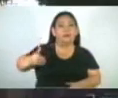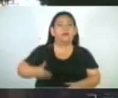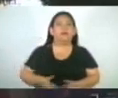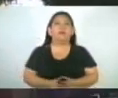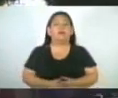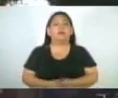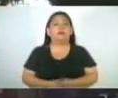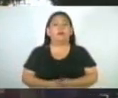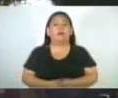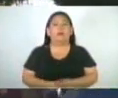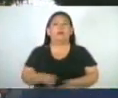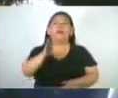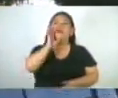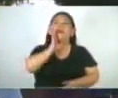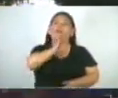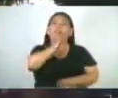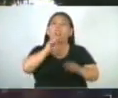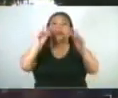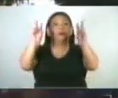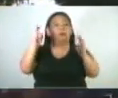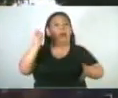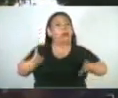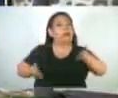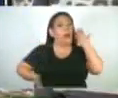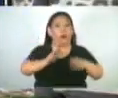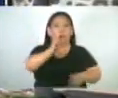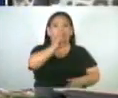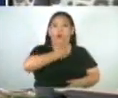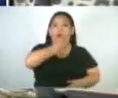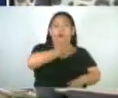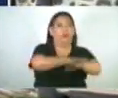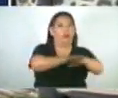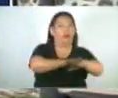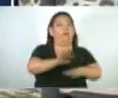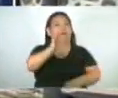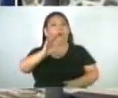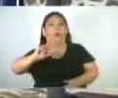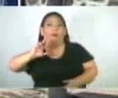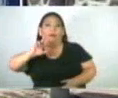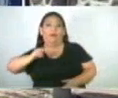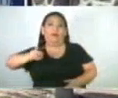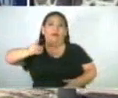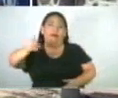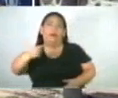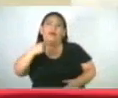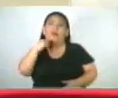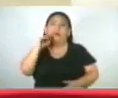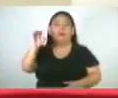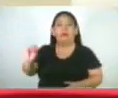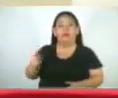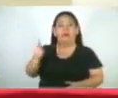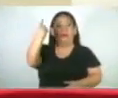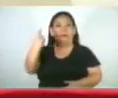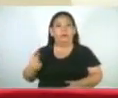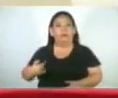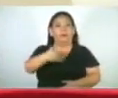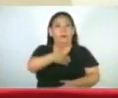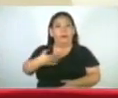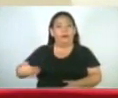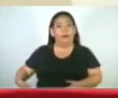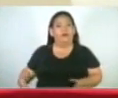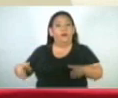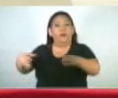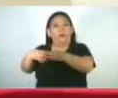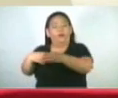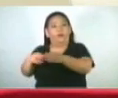El bachillerato podría incrementarse a tres años, de acuerdo al presidente de la Asociación de Colegios Privados, Javier Hernández,